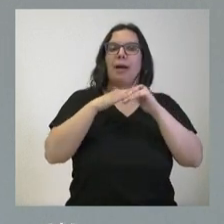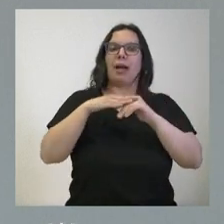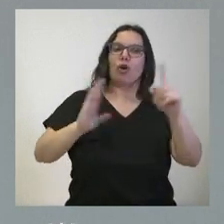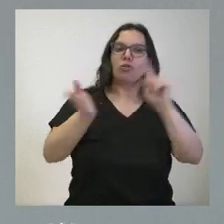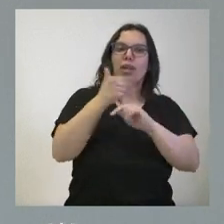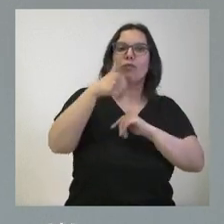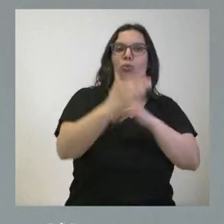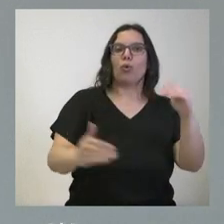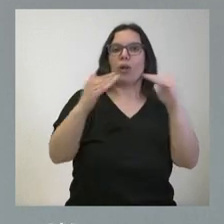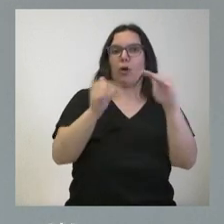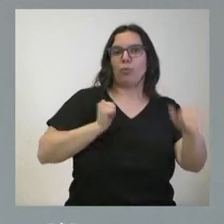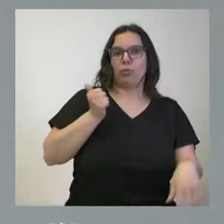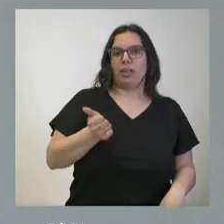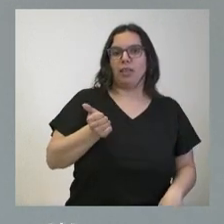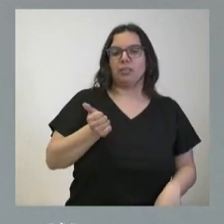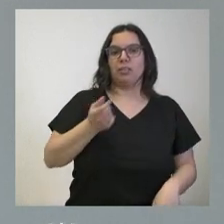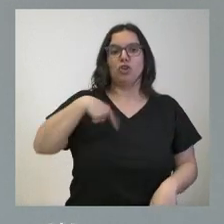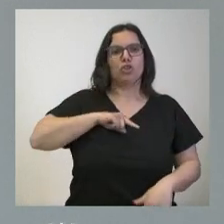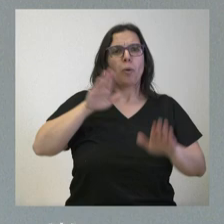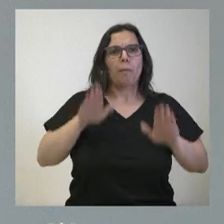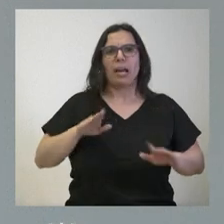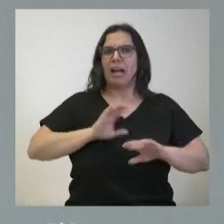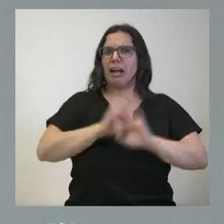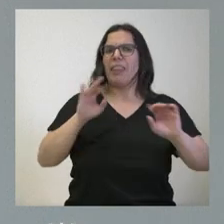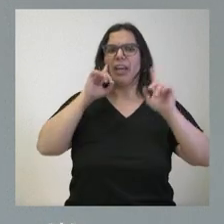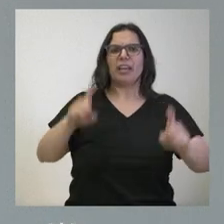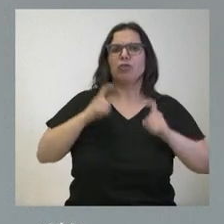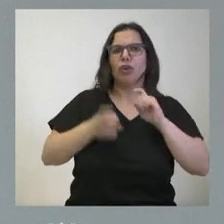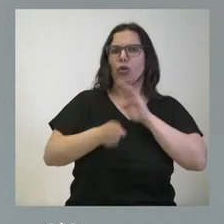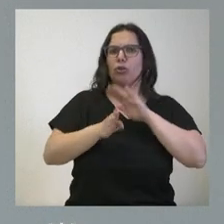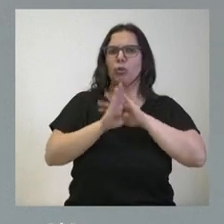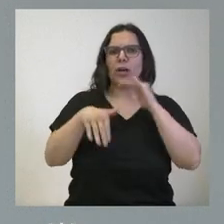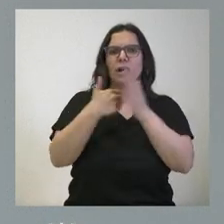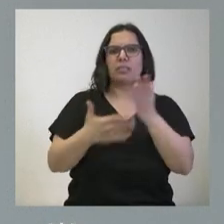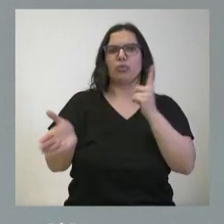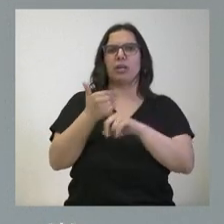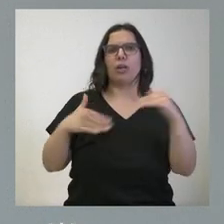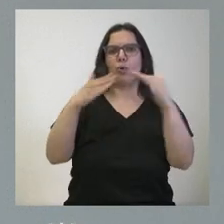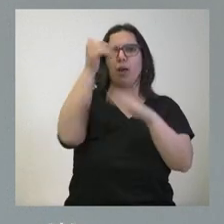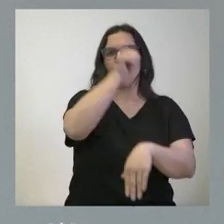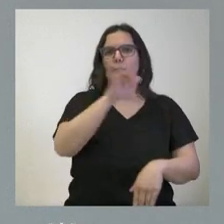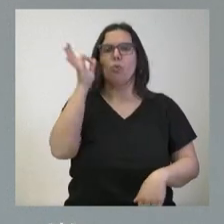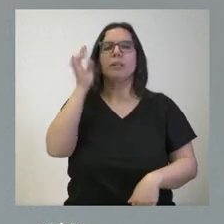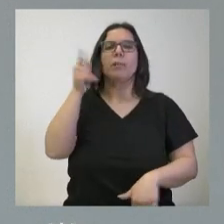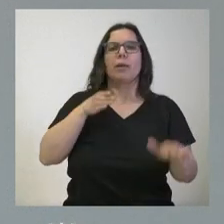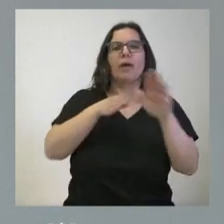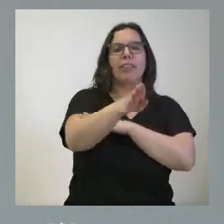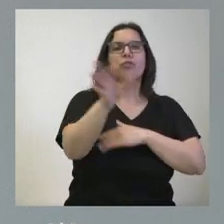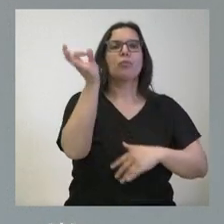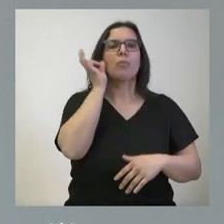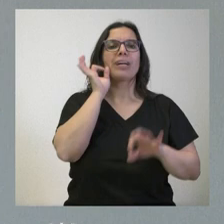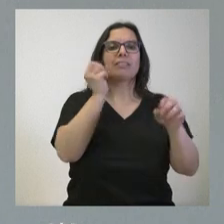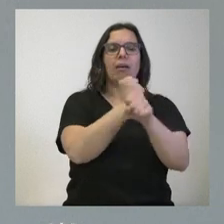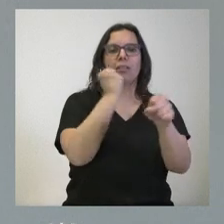oportunidades. Nada nos va a parar en este esfuerzo de igualdad entre mujeres y hombres, en acceso de la mujer al